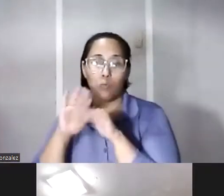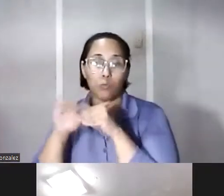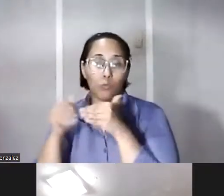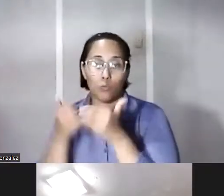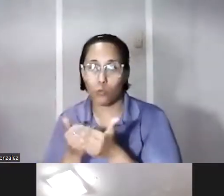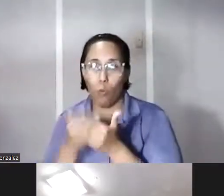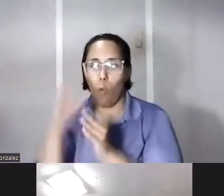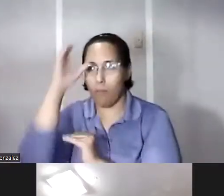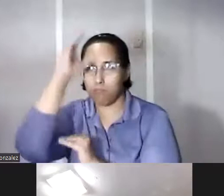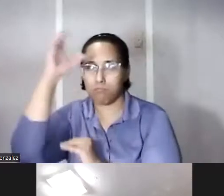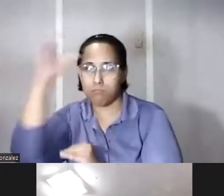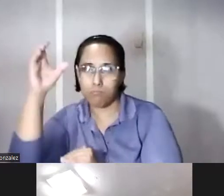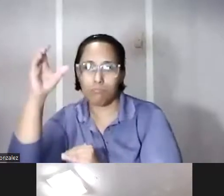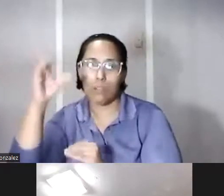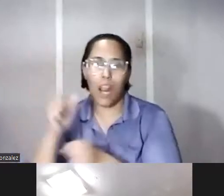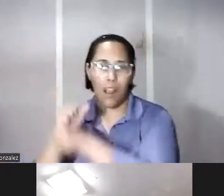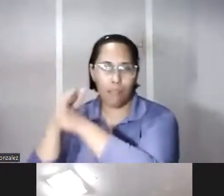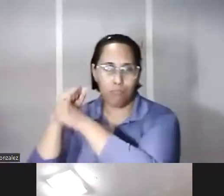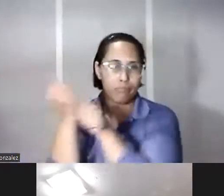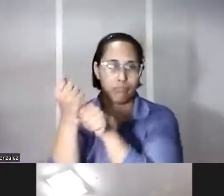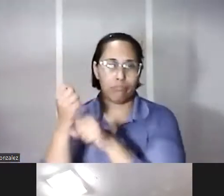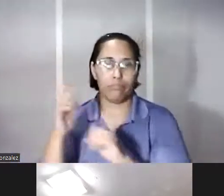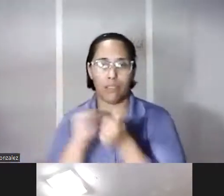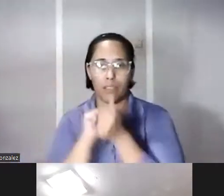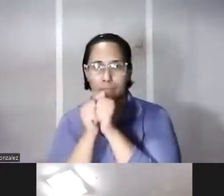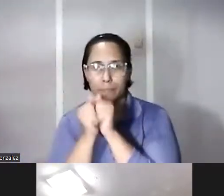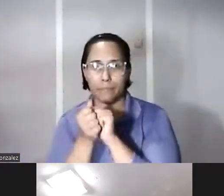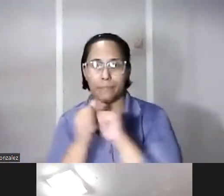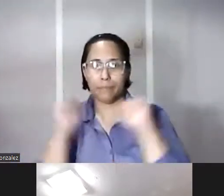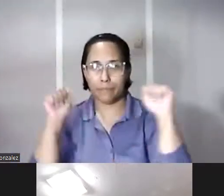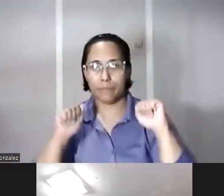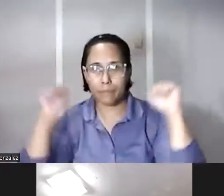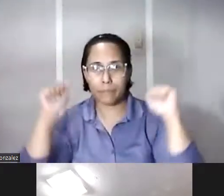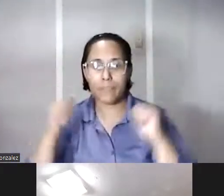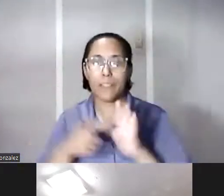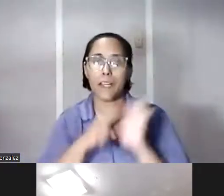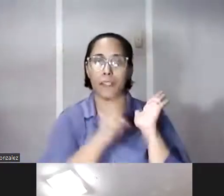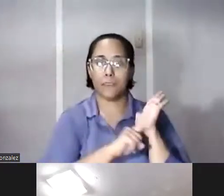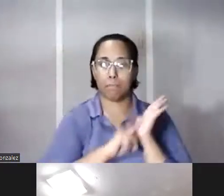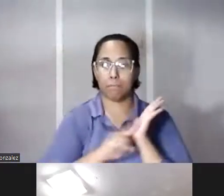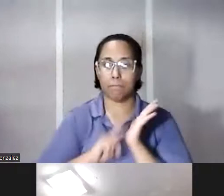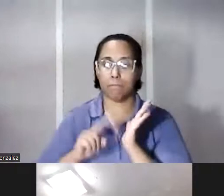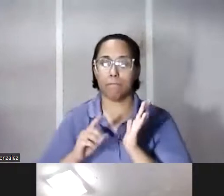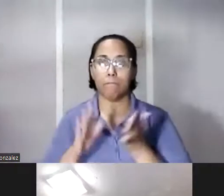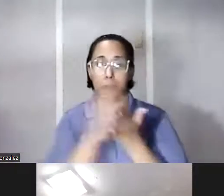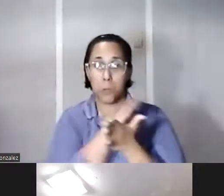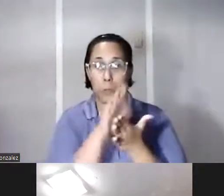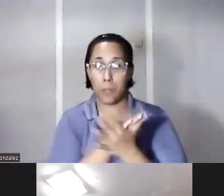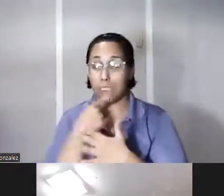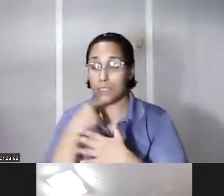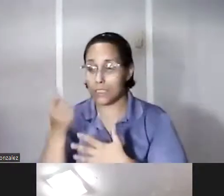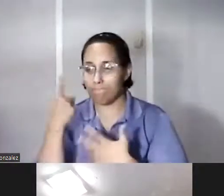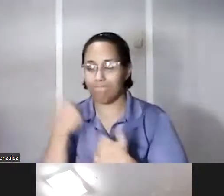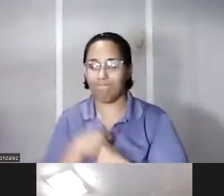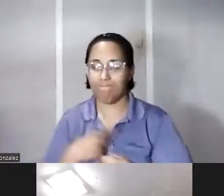concepto de la soberanía deportiva decía que viendo aquel documental yo decía caramba echo de menos que